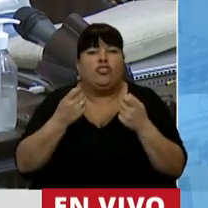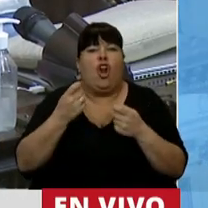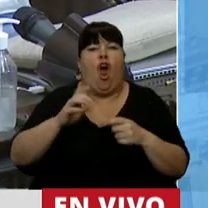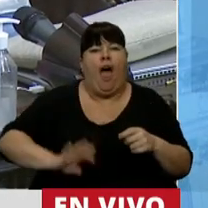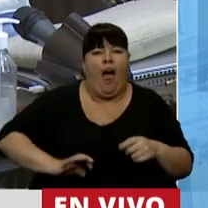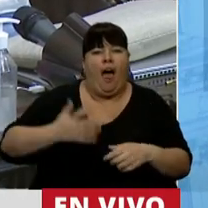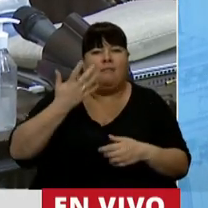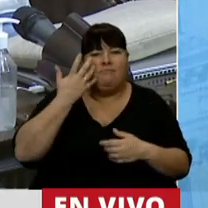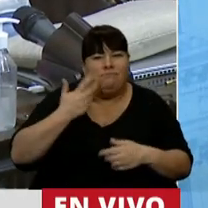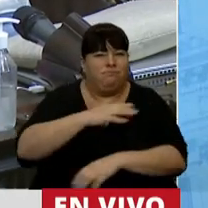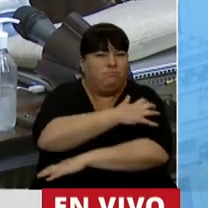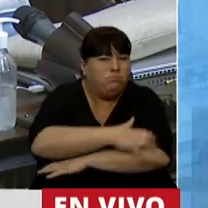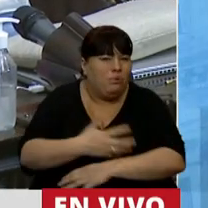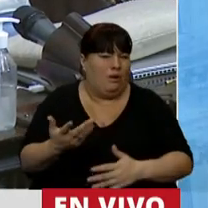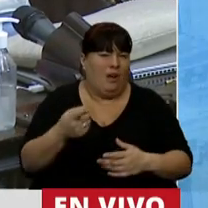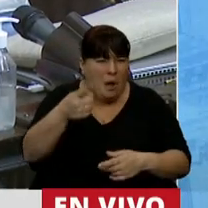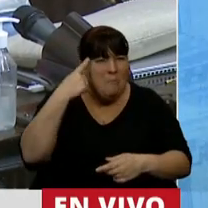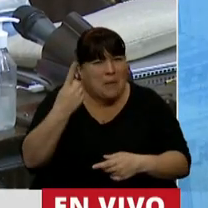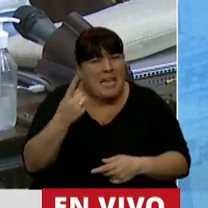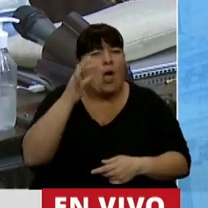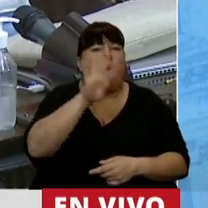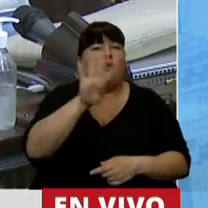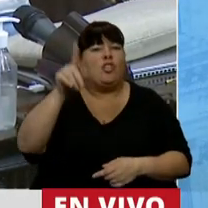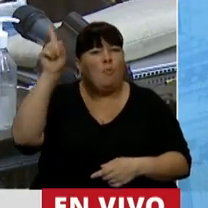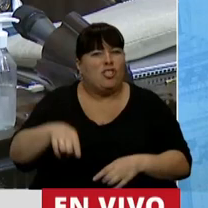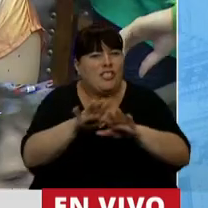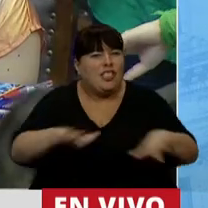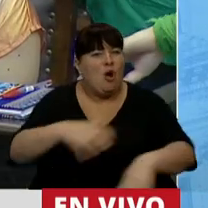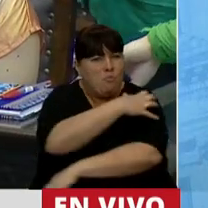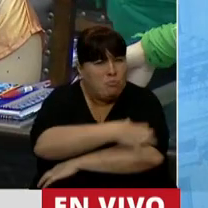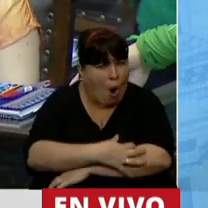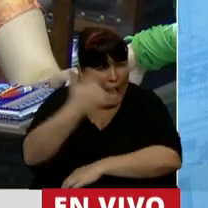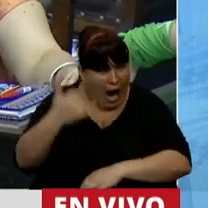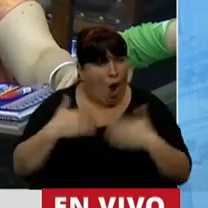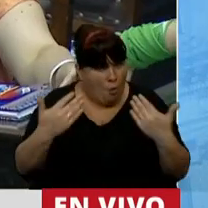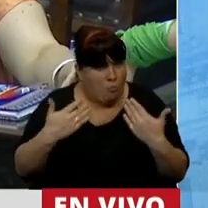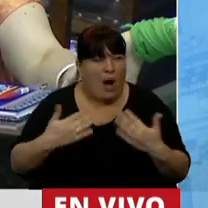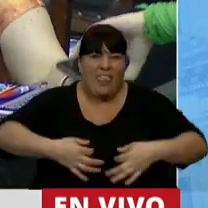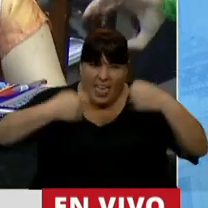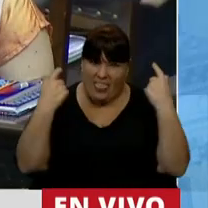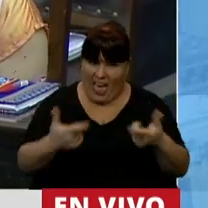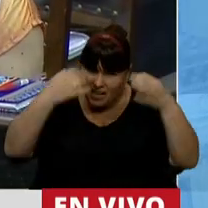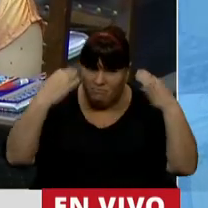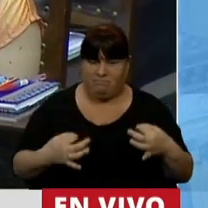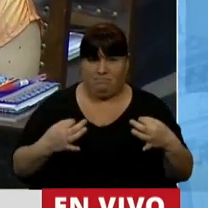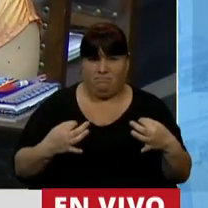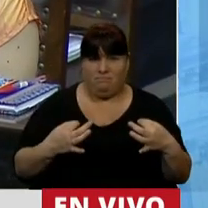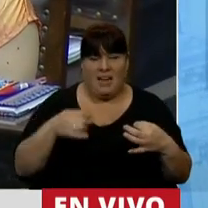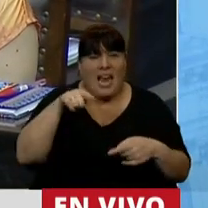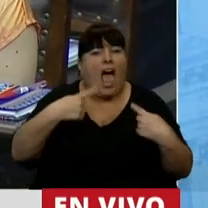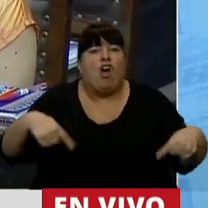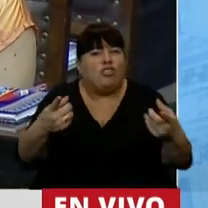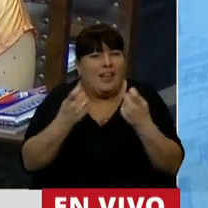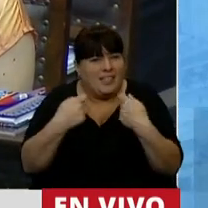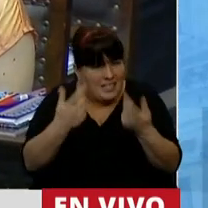desnutrición. ¿Realmente creen que con un 44% de pobres que tenemos vamos a poder garantizar estas